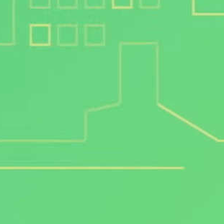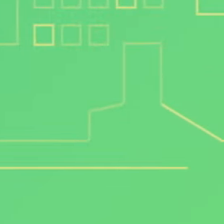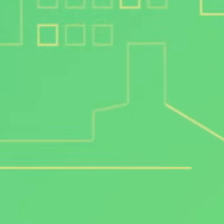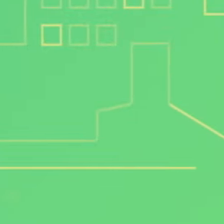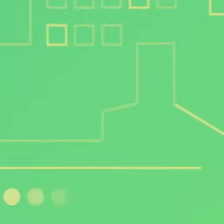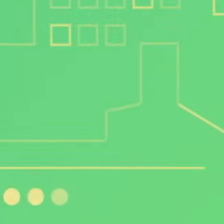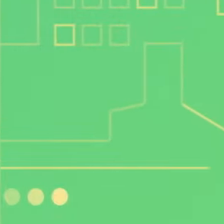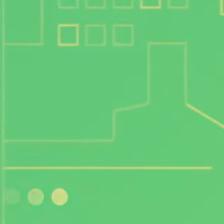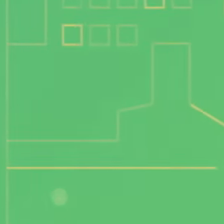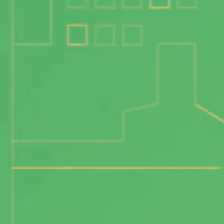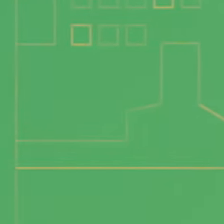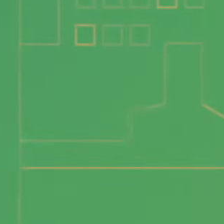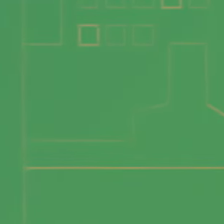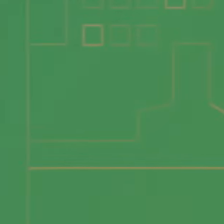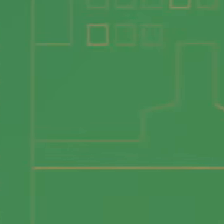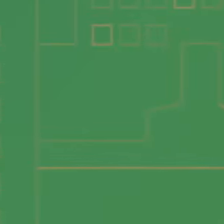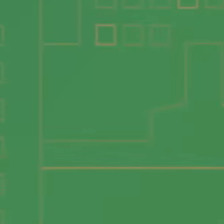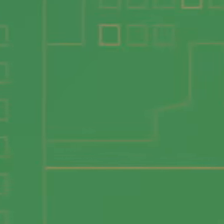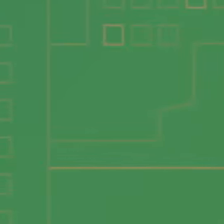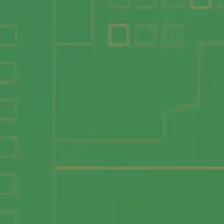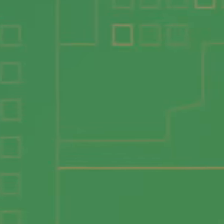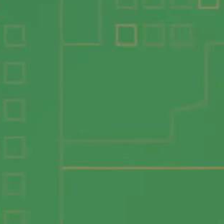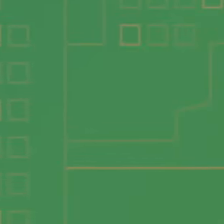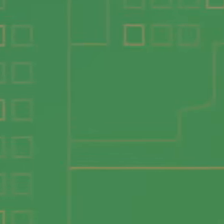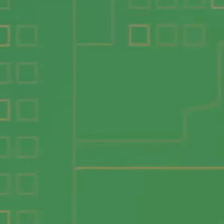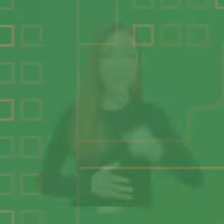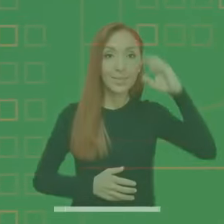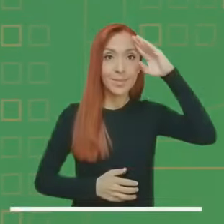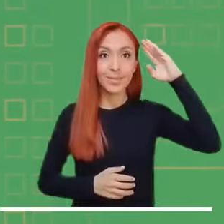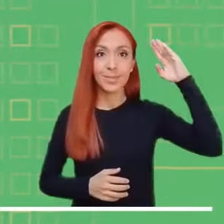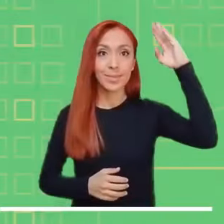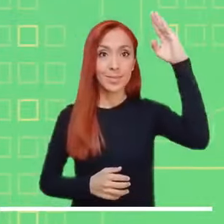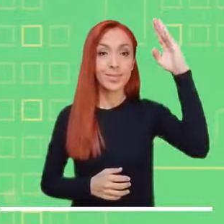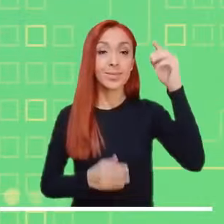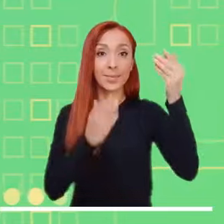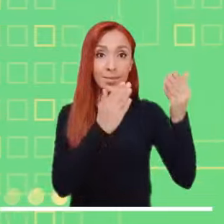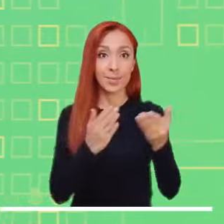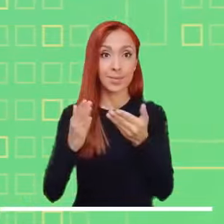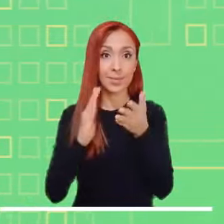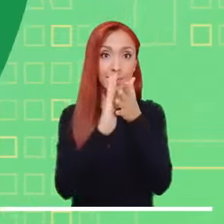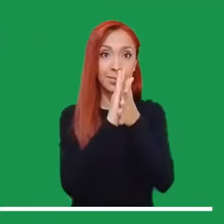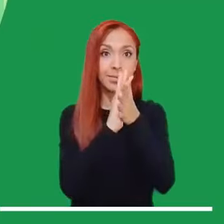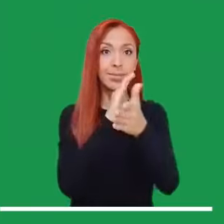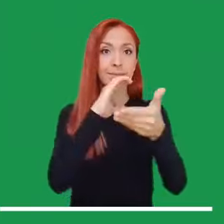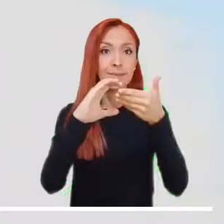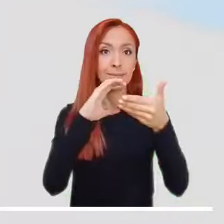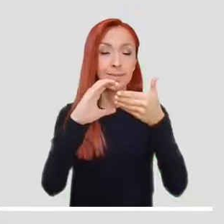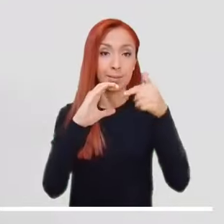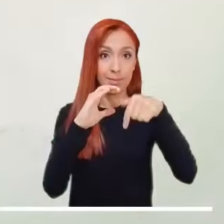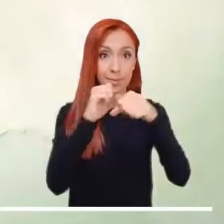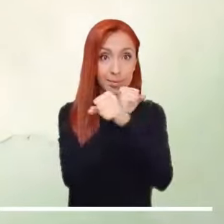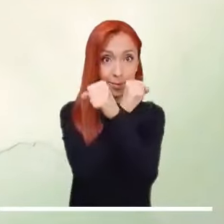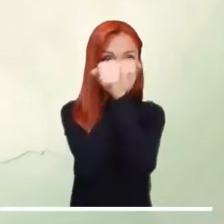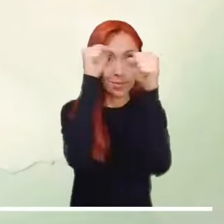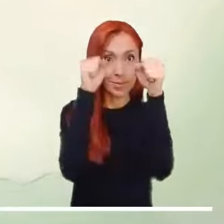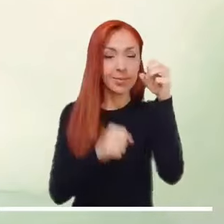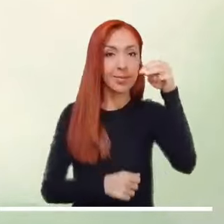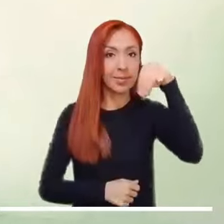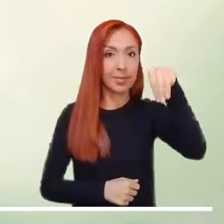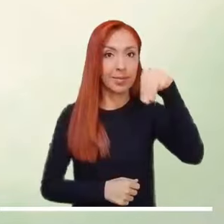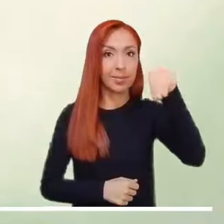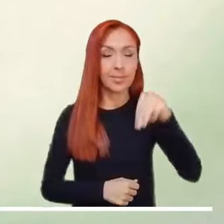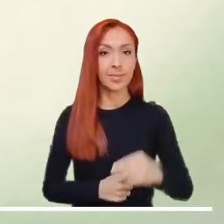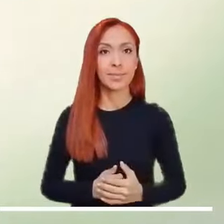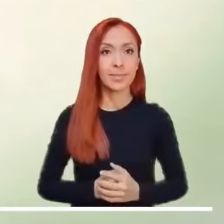Saludos y bienvenidos al pronóstico meteorológico para la mañana de hoy, miércoles. El Caribe colombiano